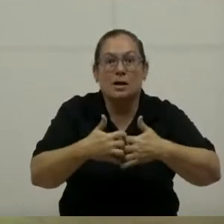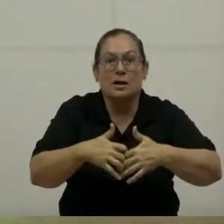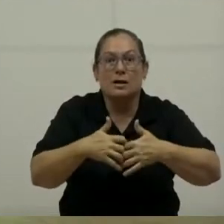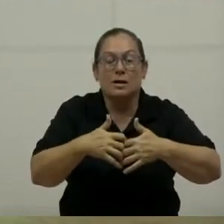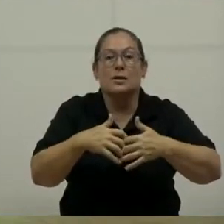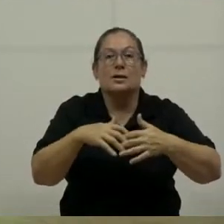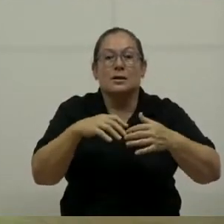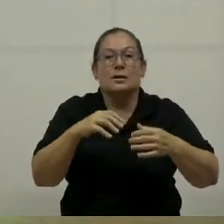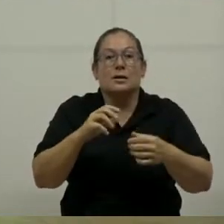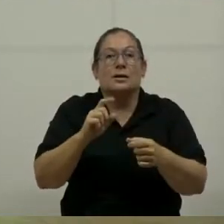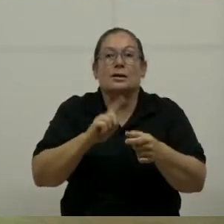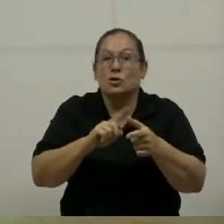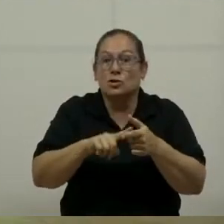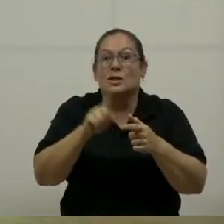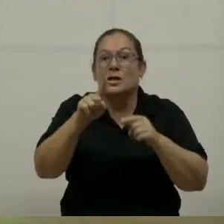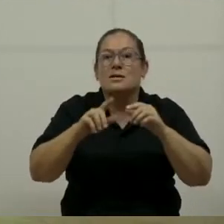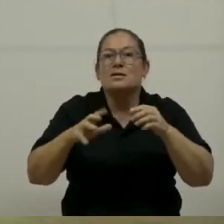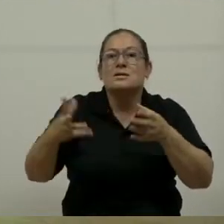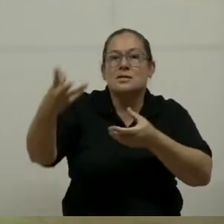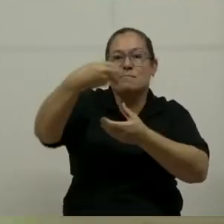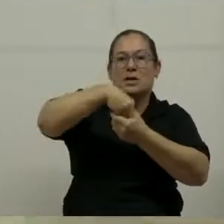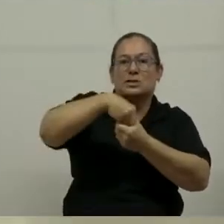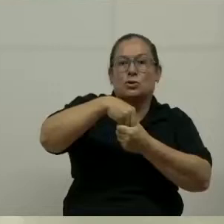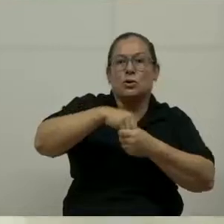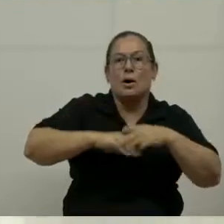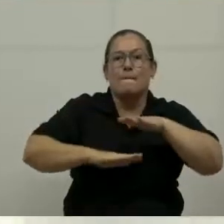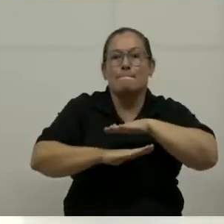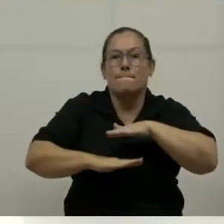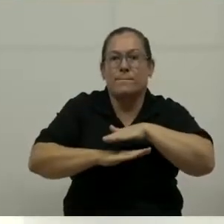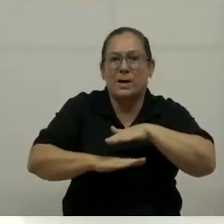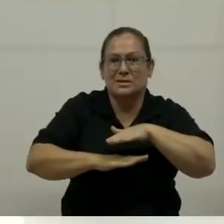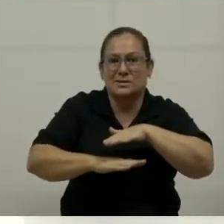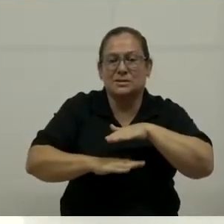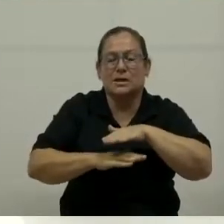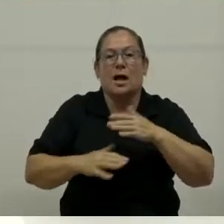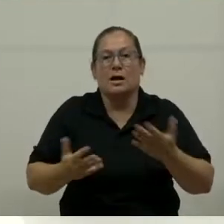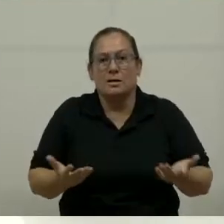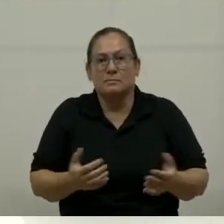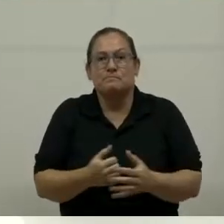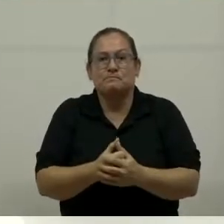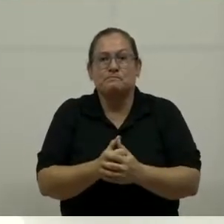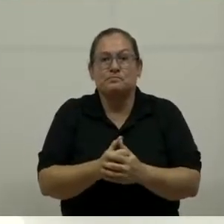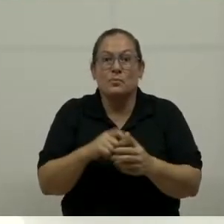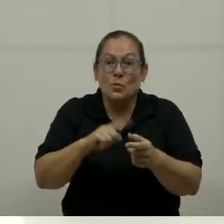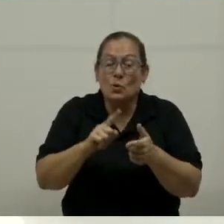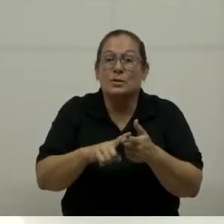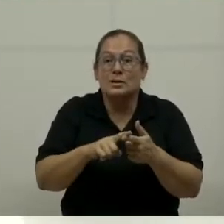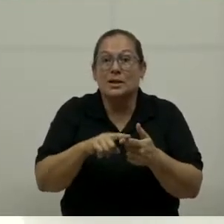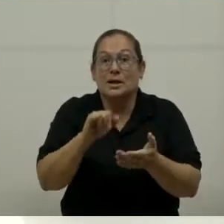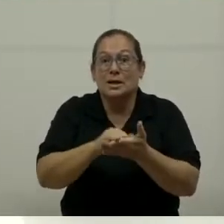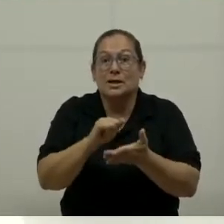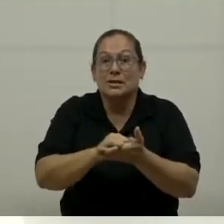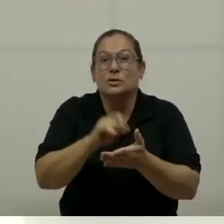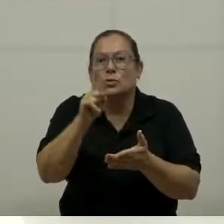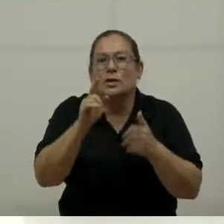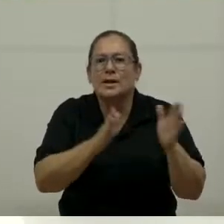Invest. Esto es inversión fácil. Cosa que en Costa Rica cuesta bastante, ¿verdad? Cuesta mucho, pero está Lo que buscamos es una estrategia transversal